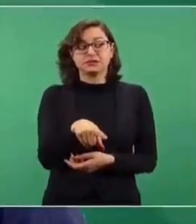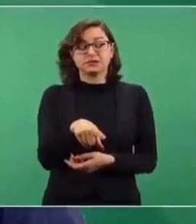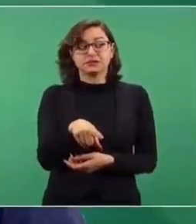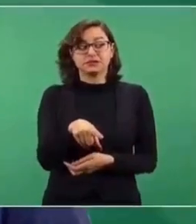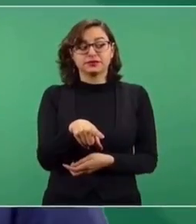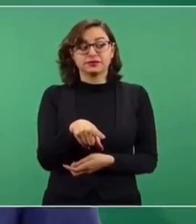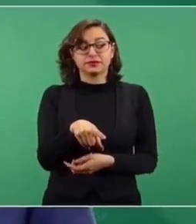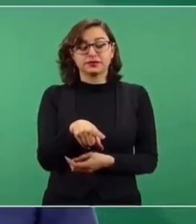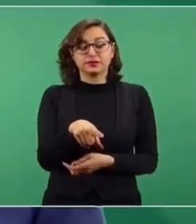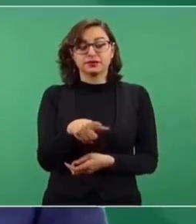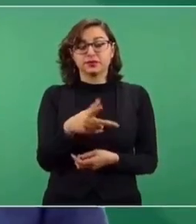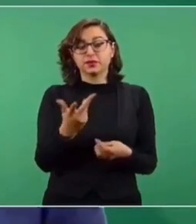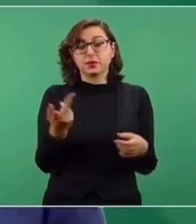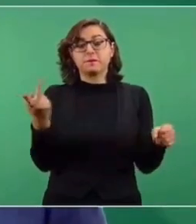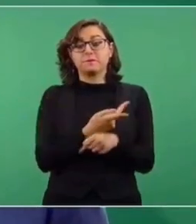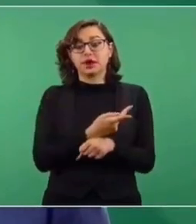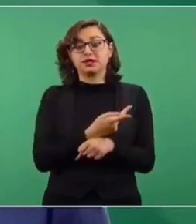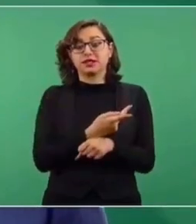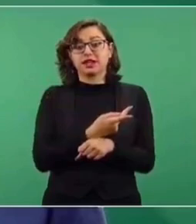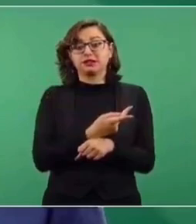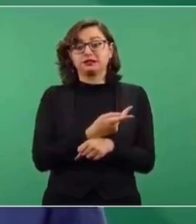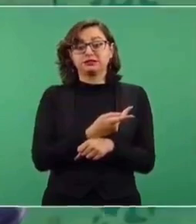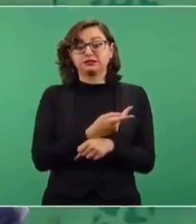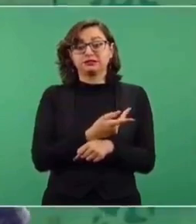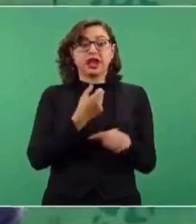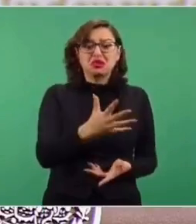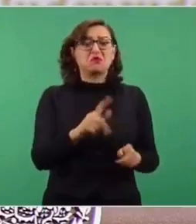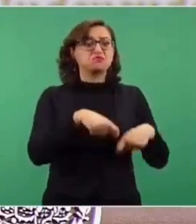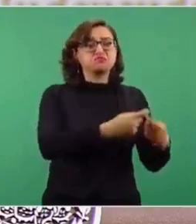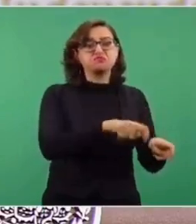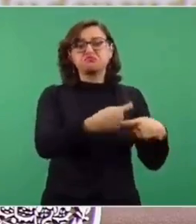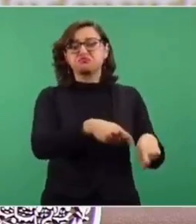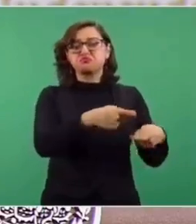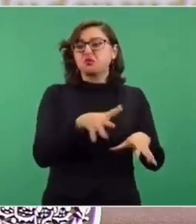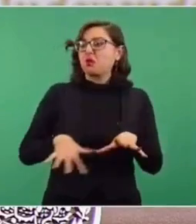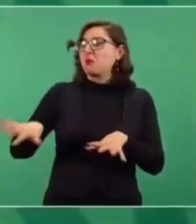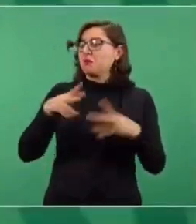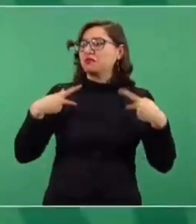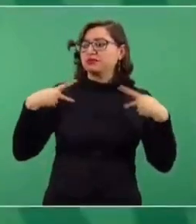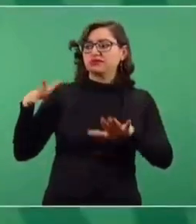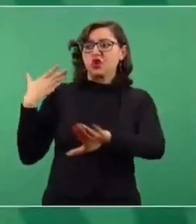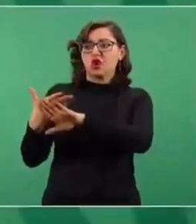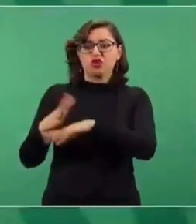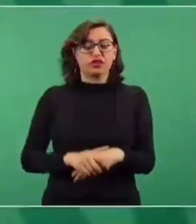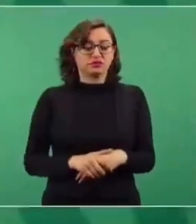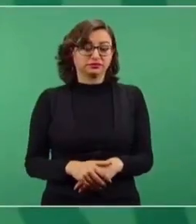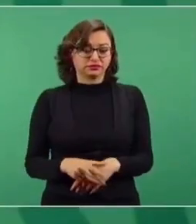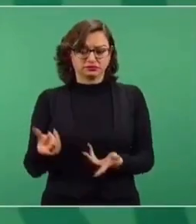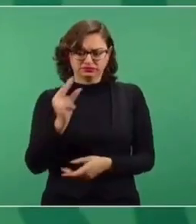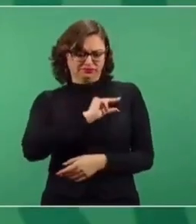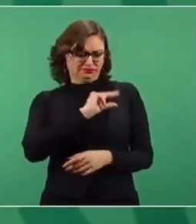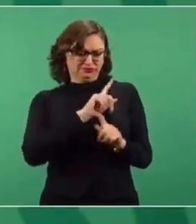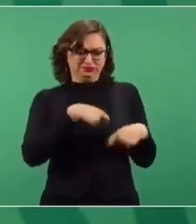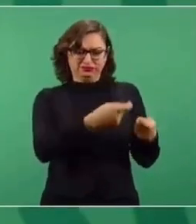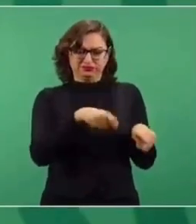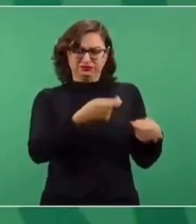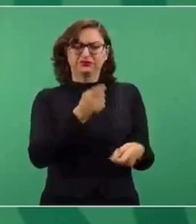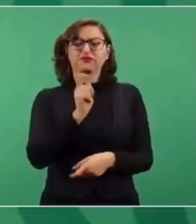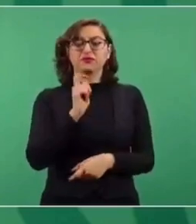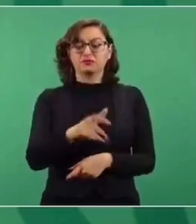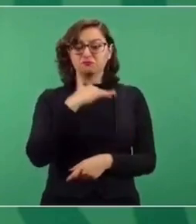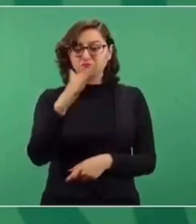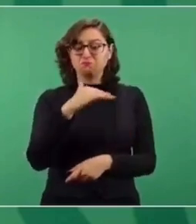lo de la llamada alternancia en el 2000, porque ese es el distintivo. Privatización es corrupción. A lo mejor